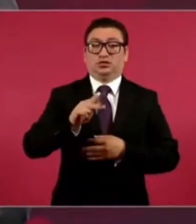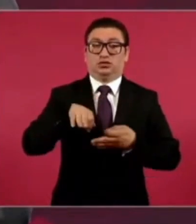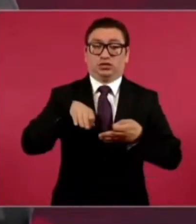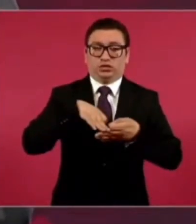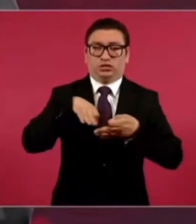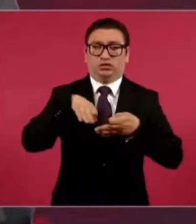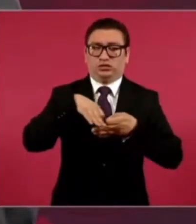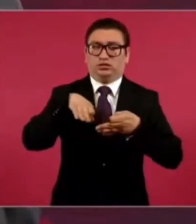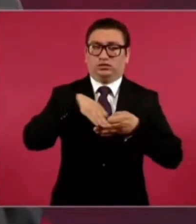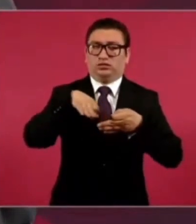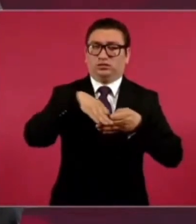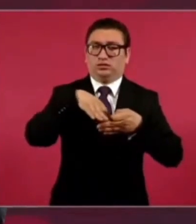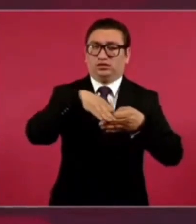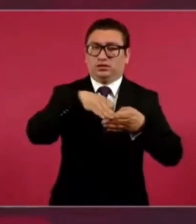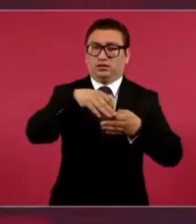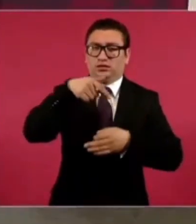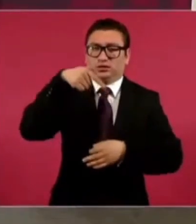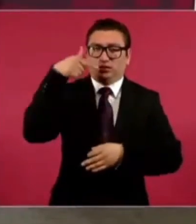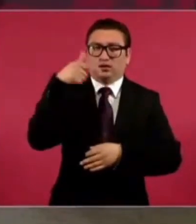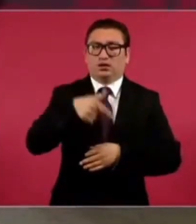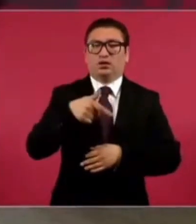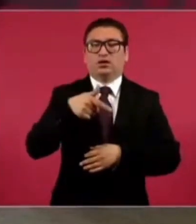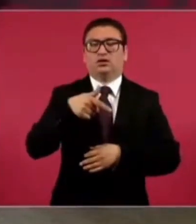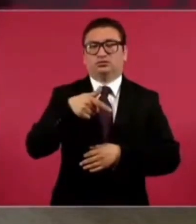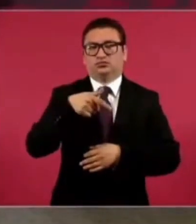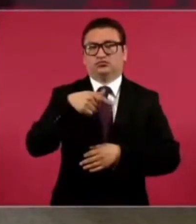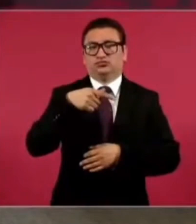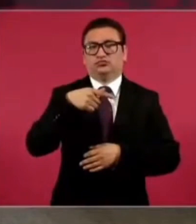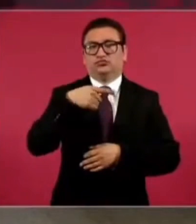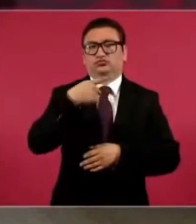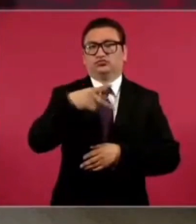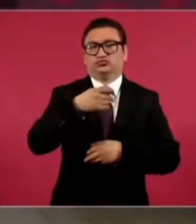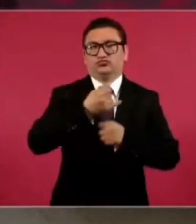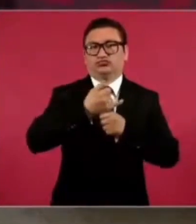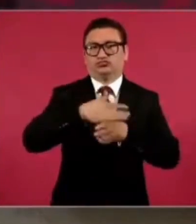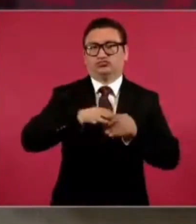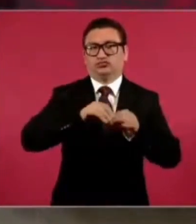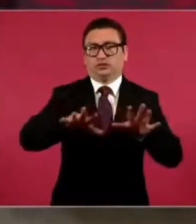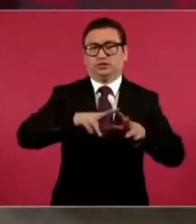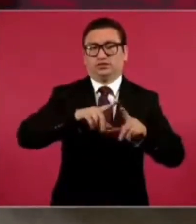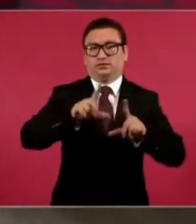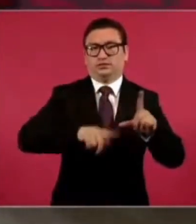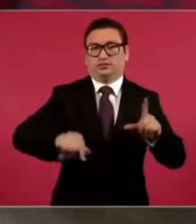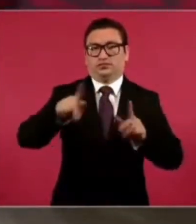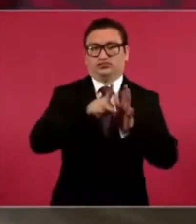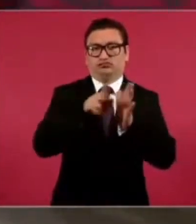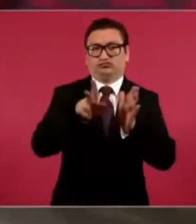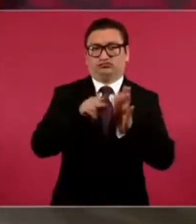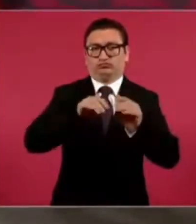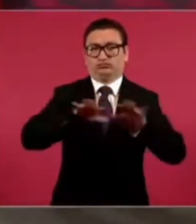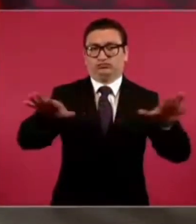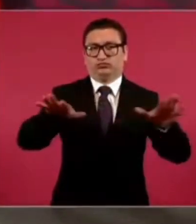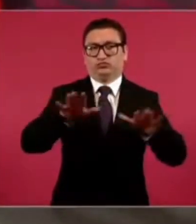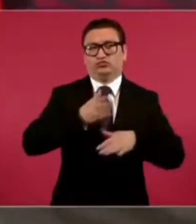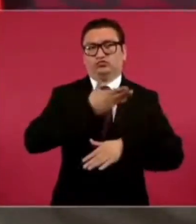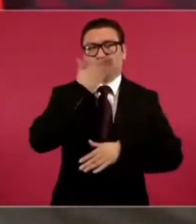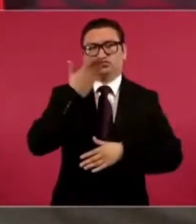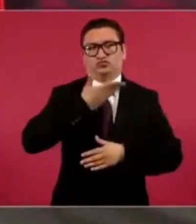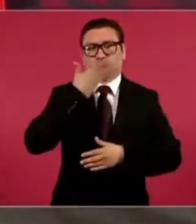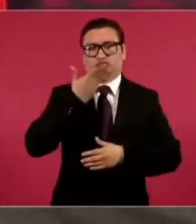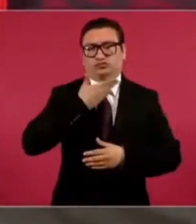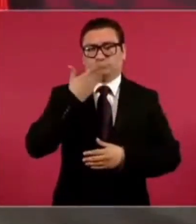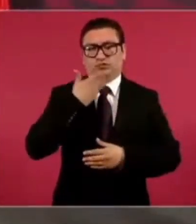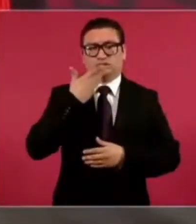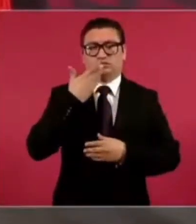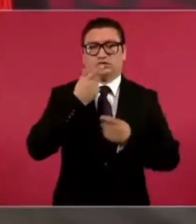en los medios de información del país es la